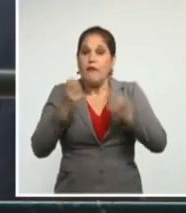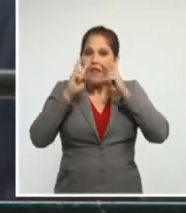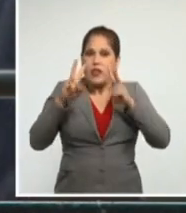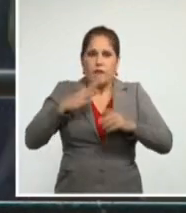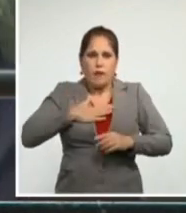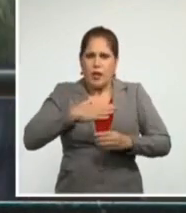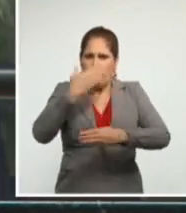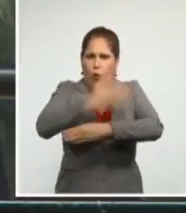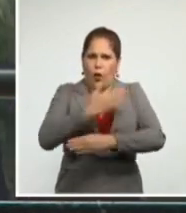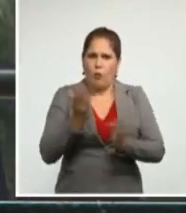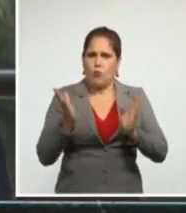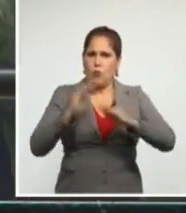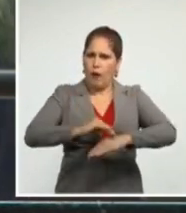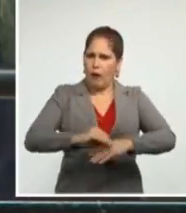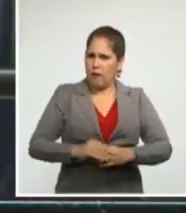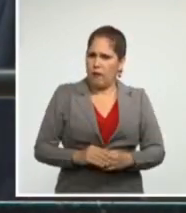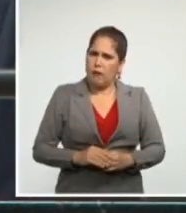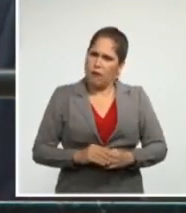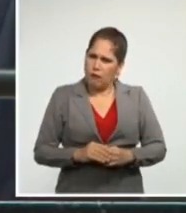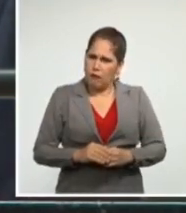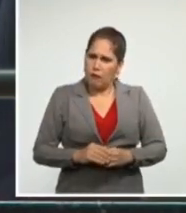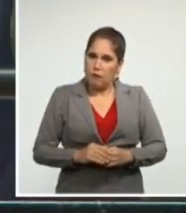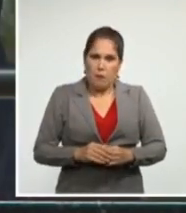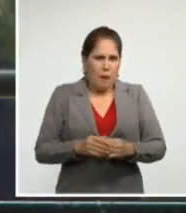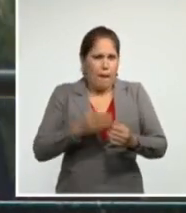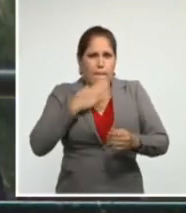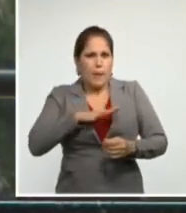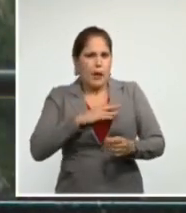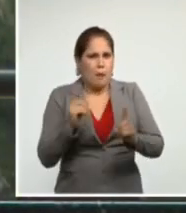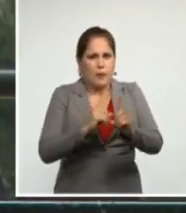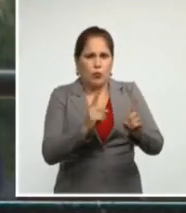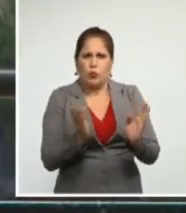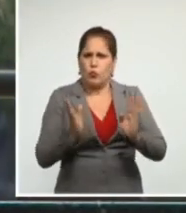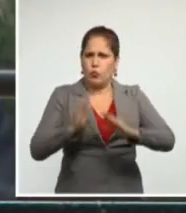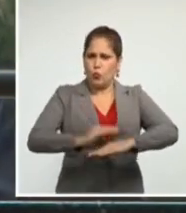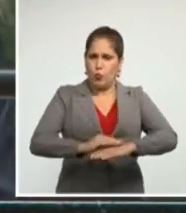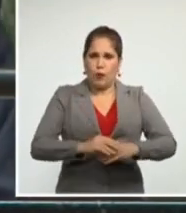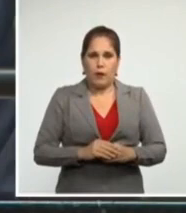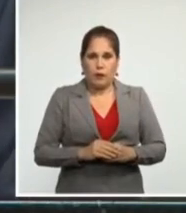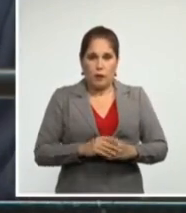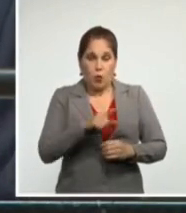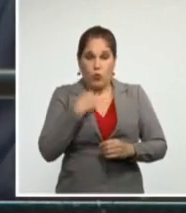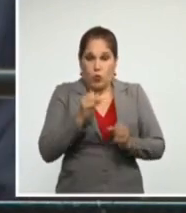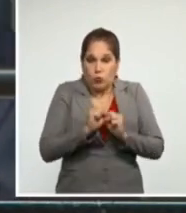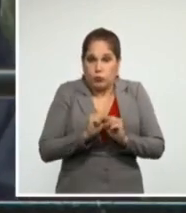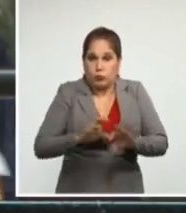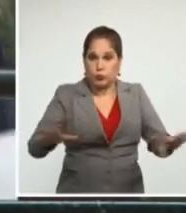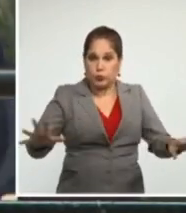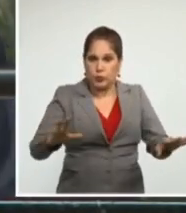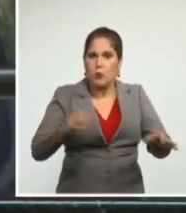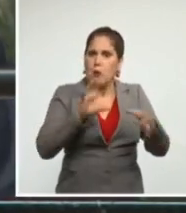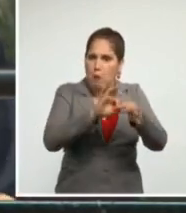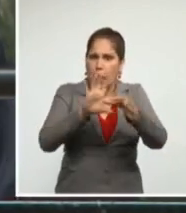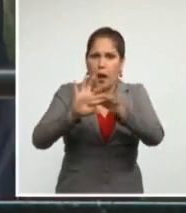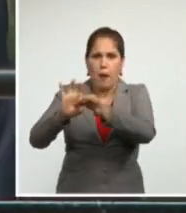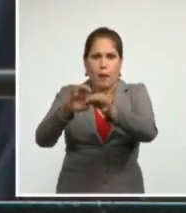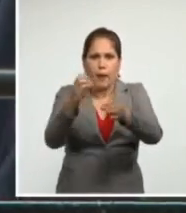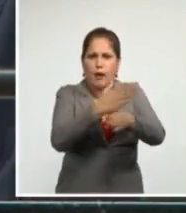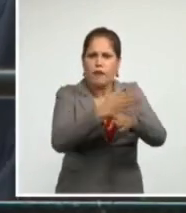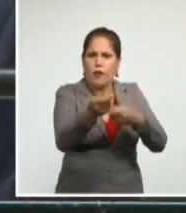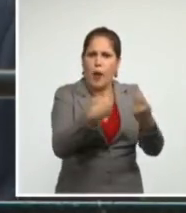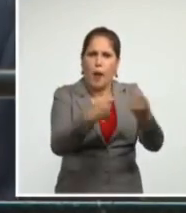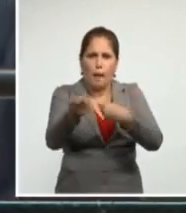bloqueo, que cese la persecución de nuestros lazos comerciales y financieros